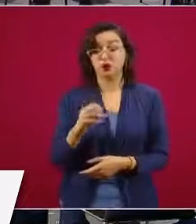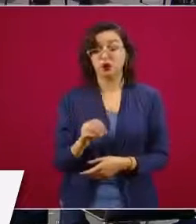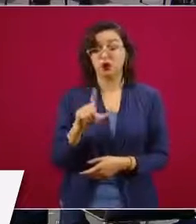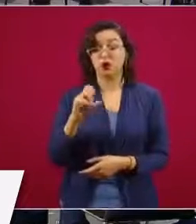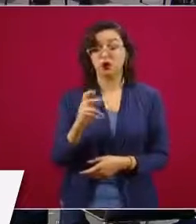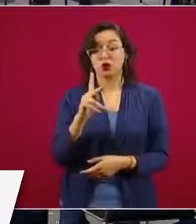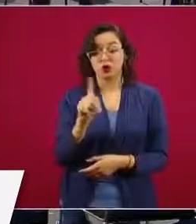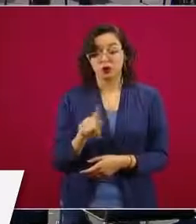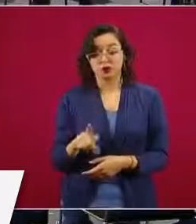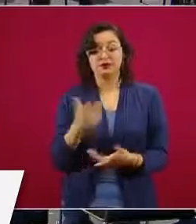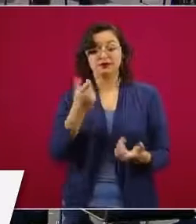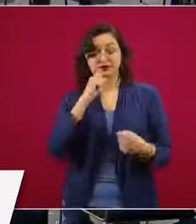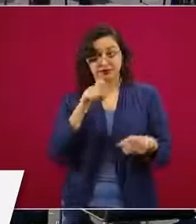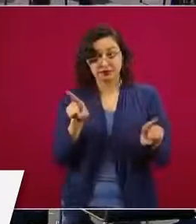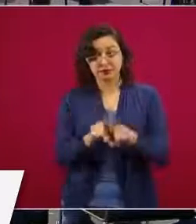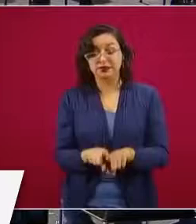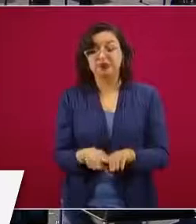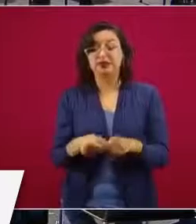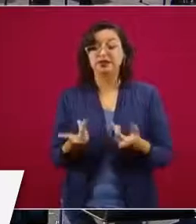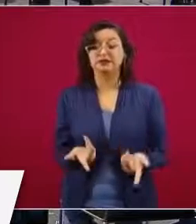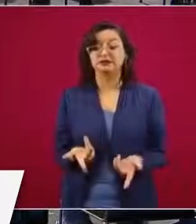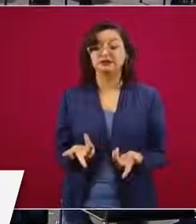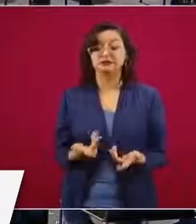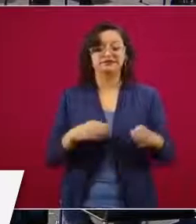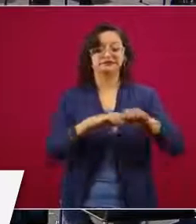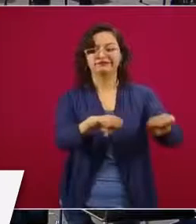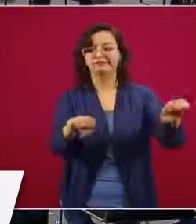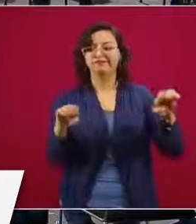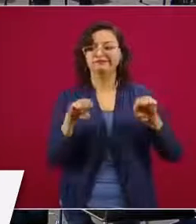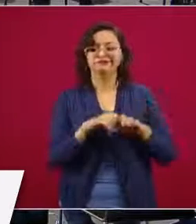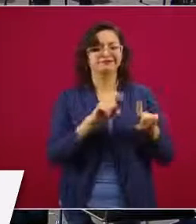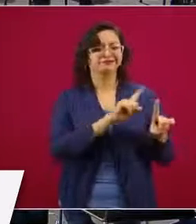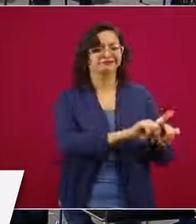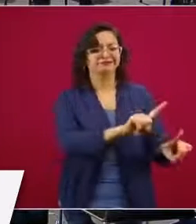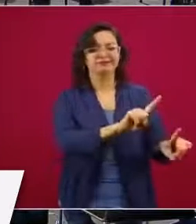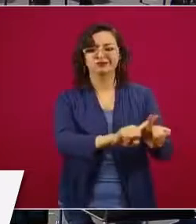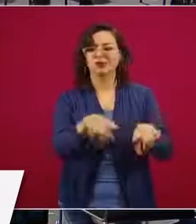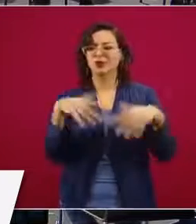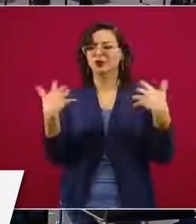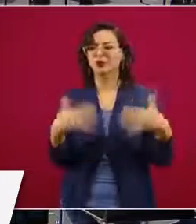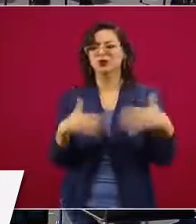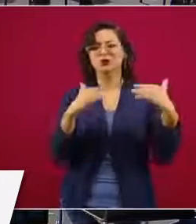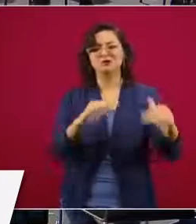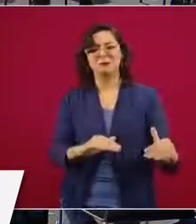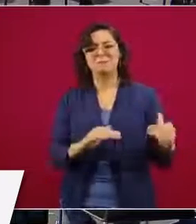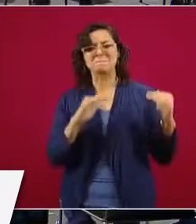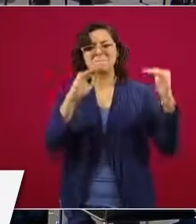lo mismo. Y así un equipo de lo mejor.